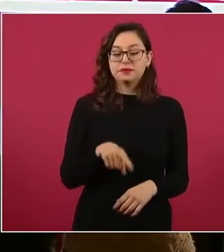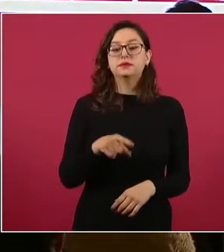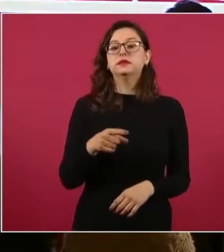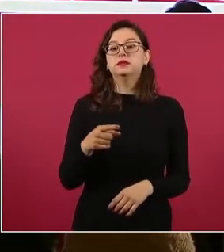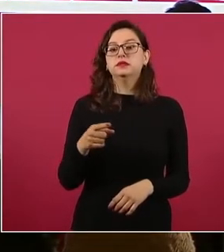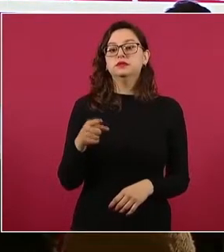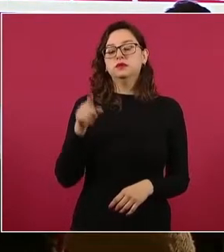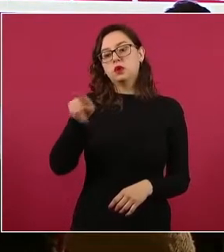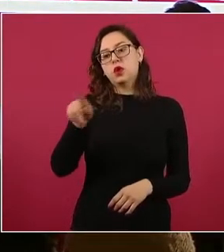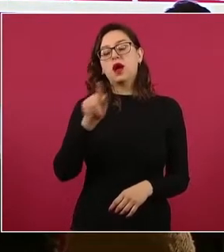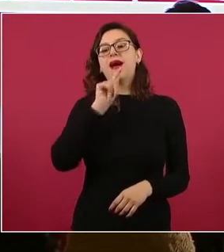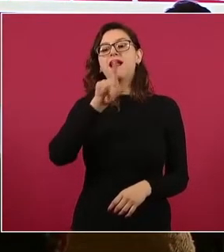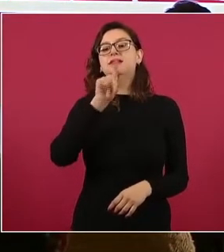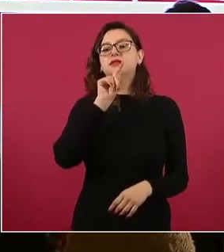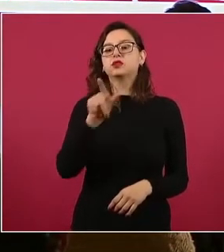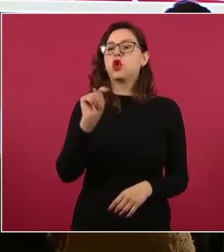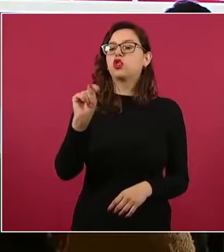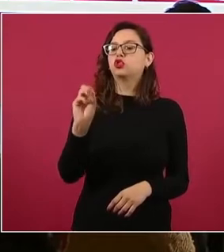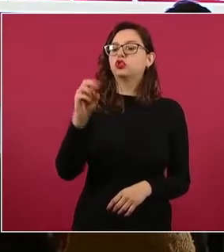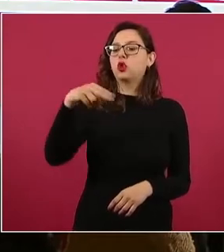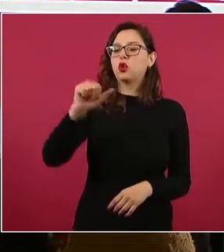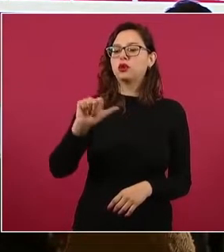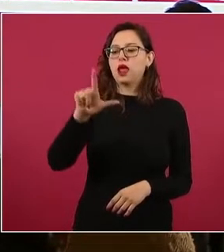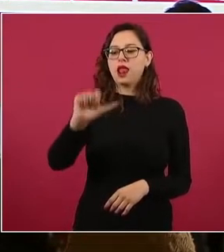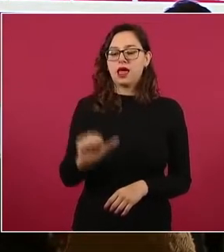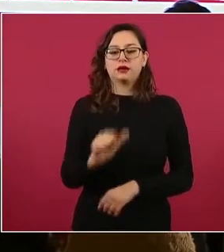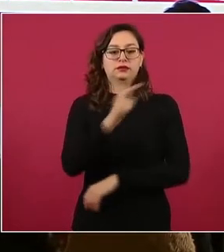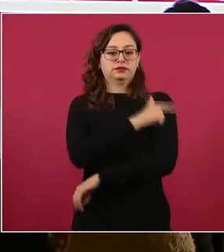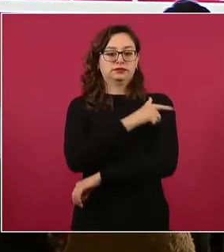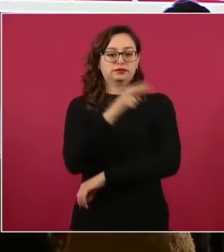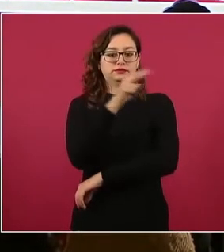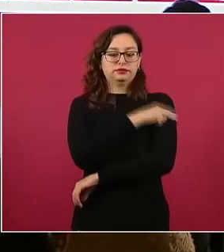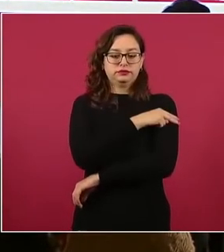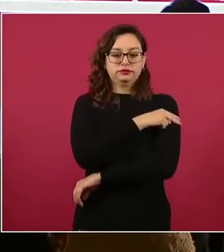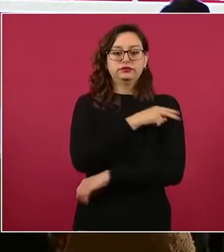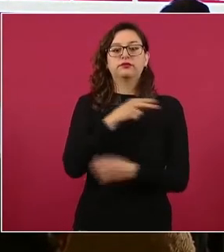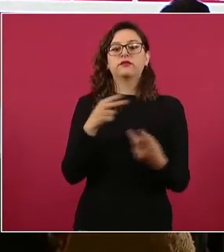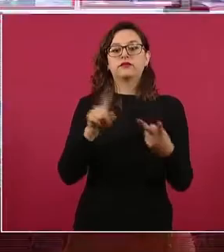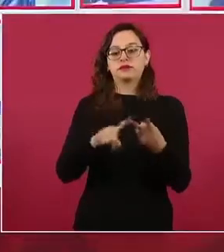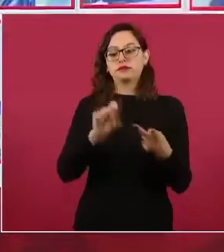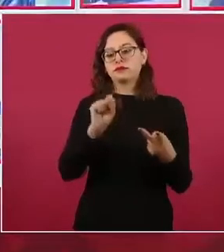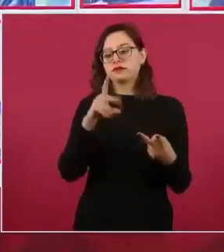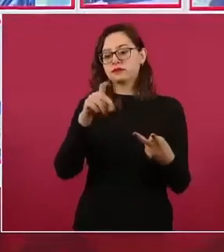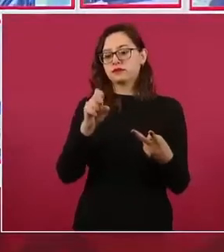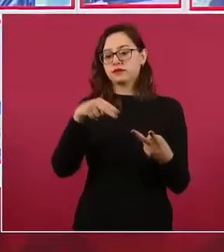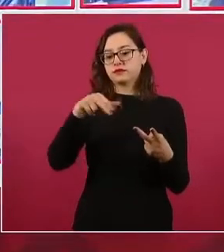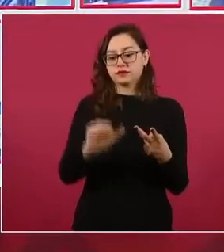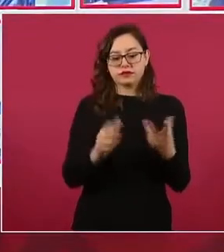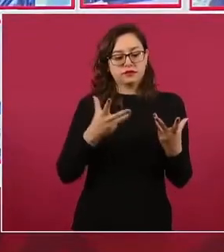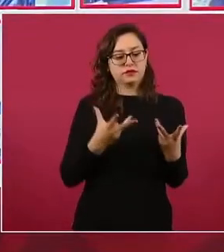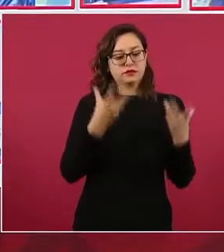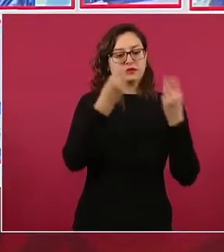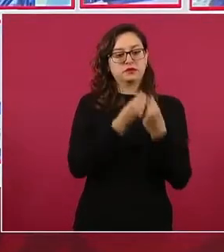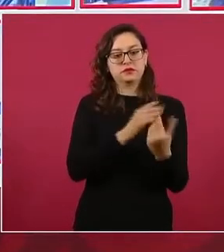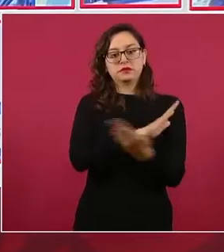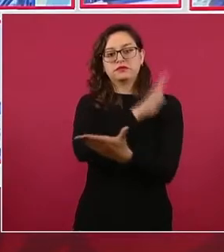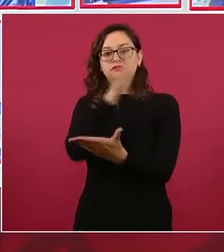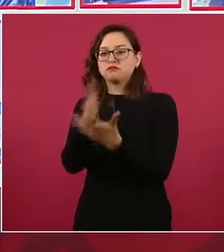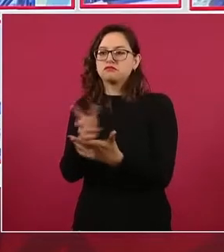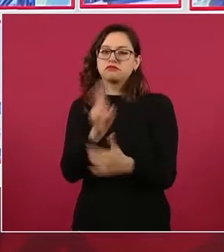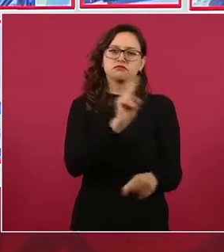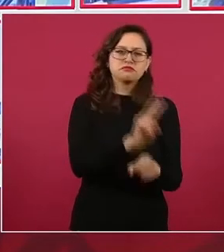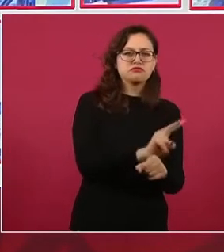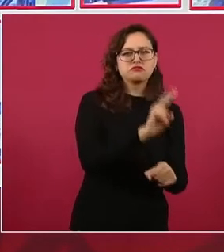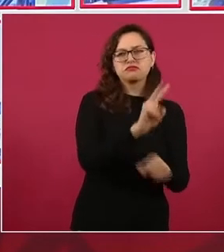este caso en Tonalá, elementos de la Guardia Nacional, en coordinación con Sedena, al realizar patrullajes de vigilancia,